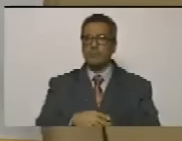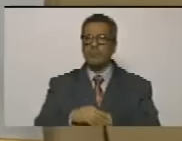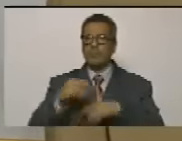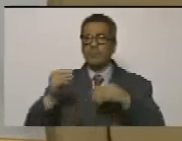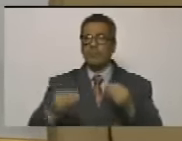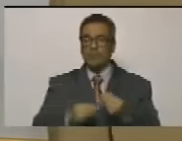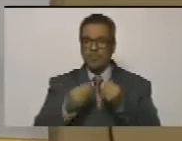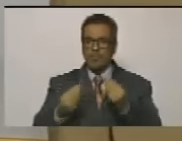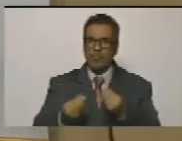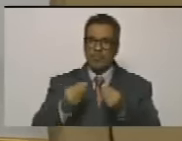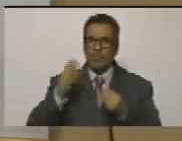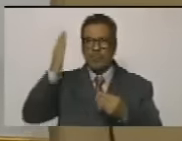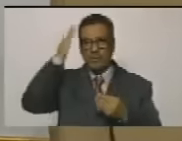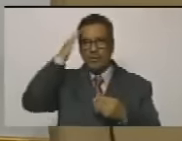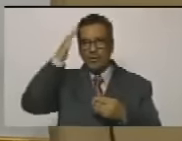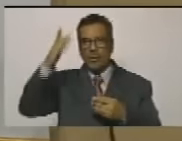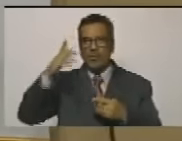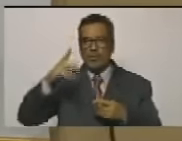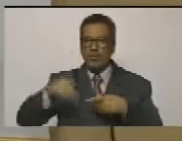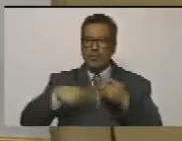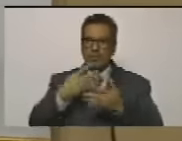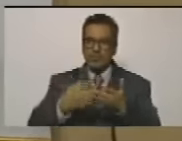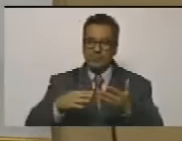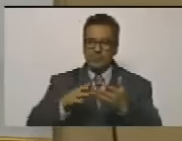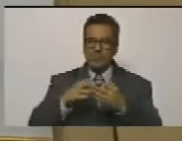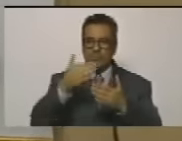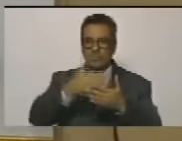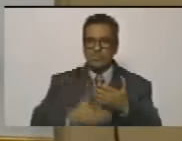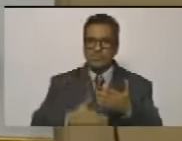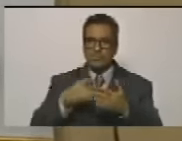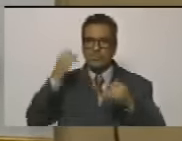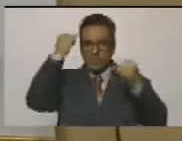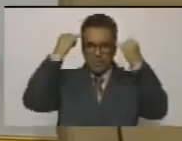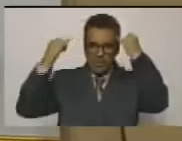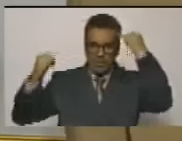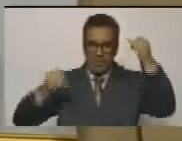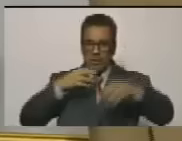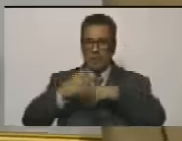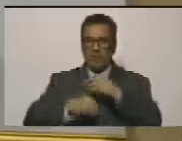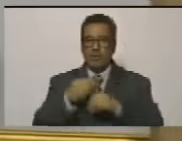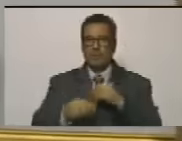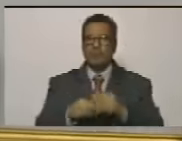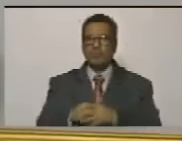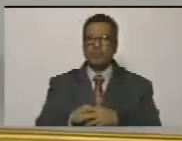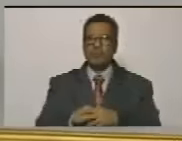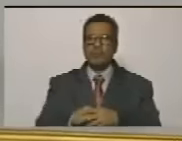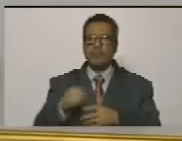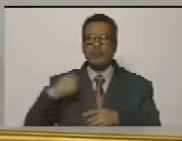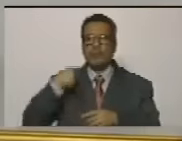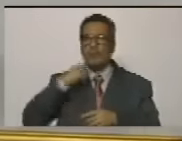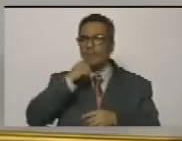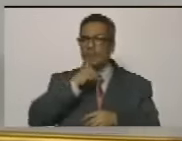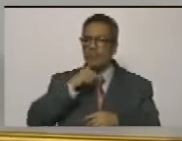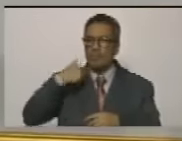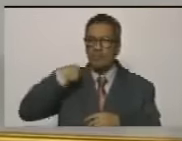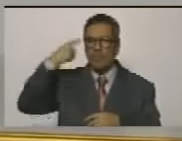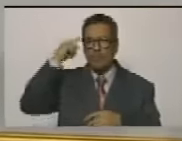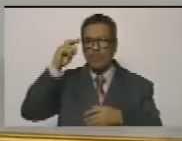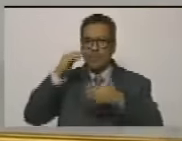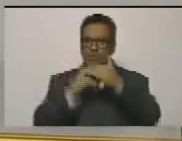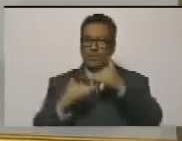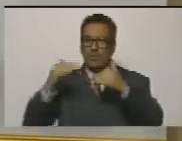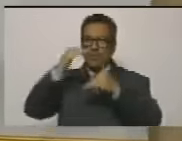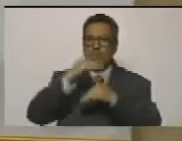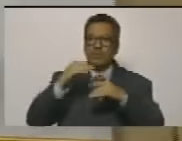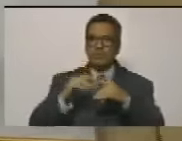alimentarse con los productos teóricos de la ideología que profesen yo tengo la sensación de que su libro de cabecera